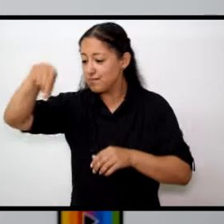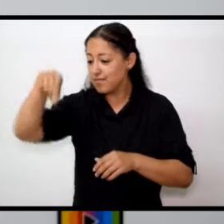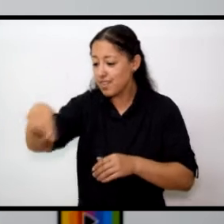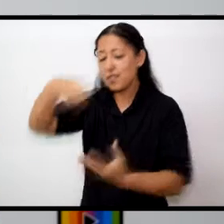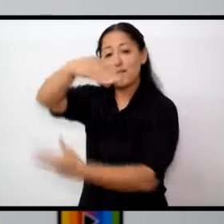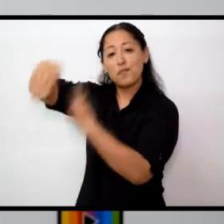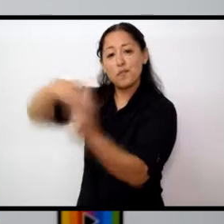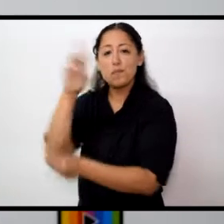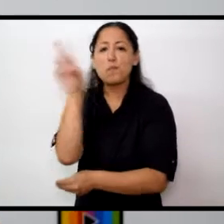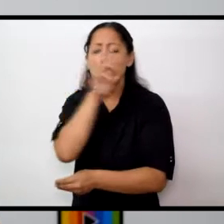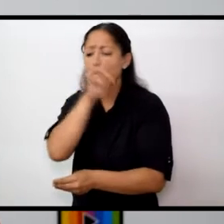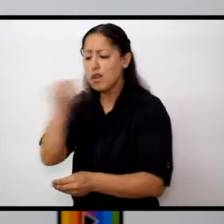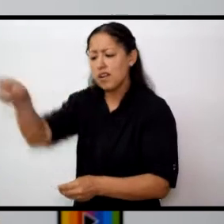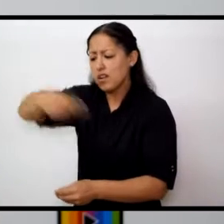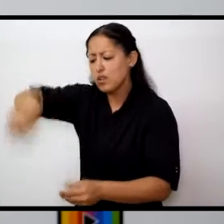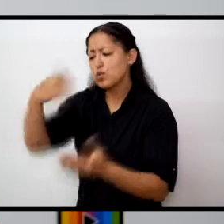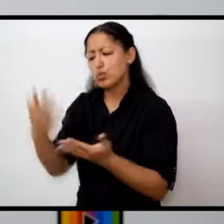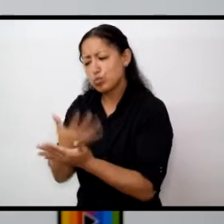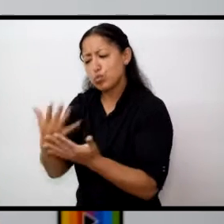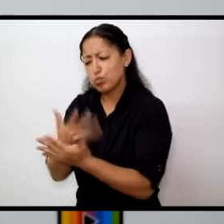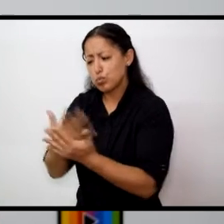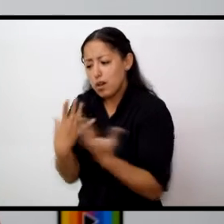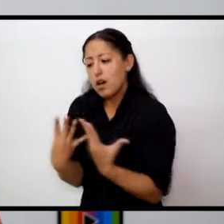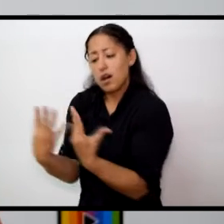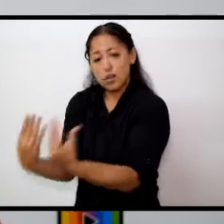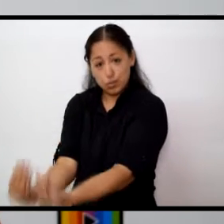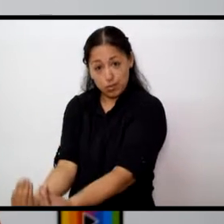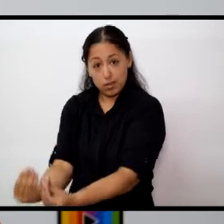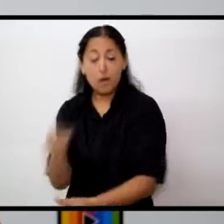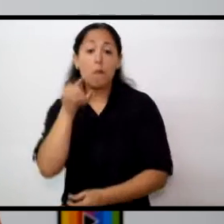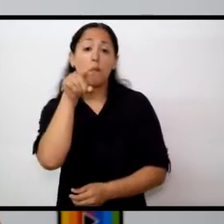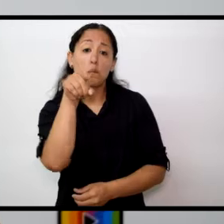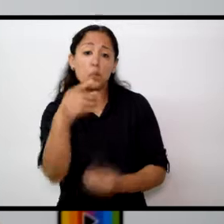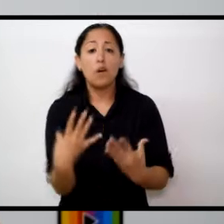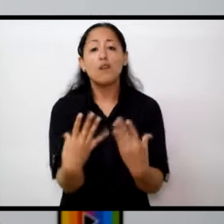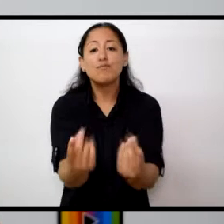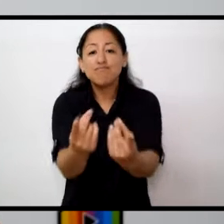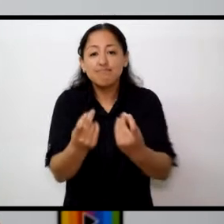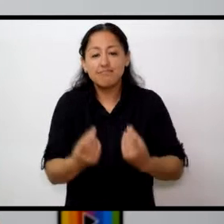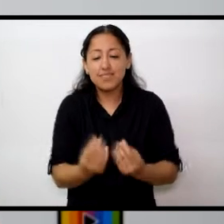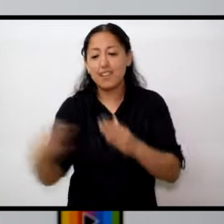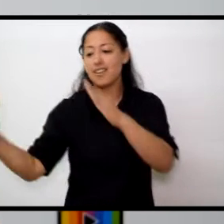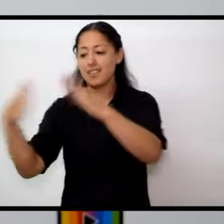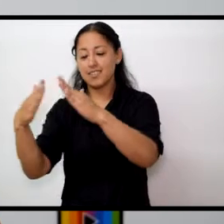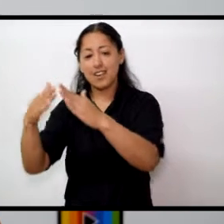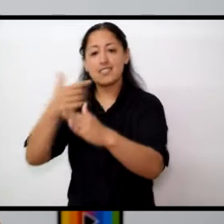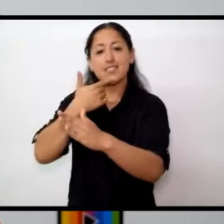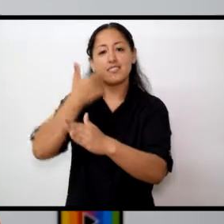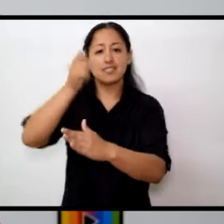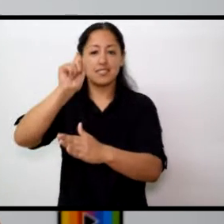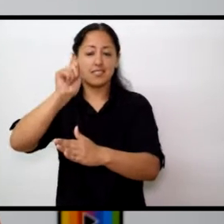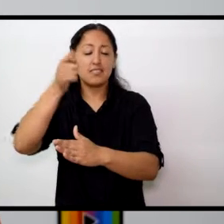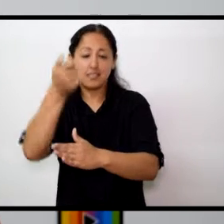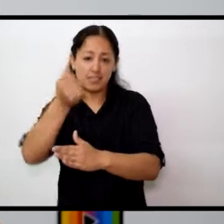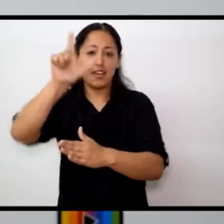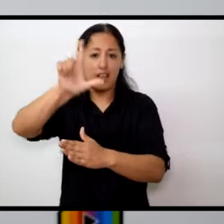proteger a mujeres y niños víctimas de violencia de género. Si estás en riesgo, acércate a Casa Salvarredi de 7